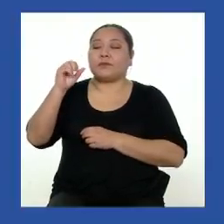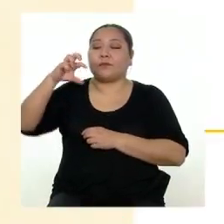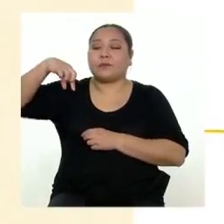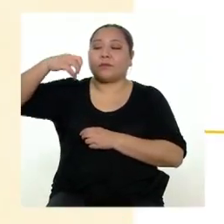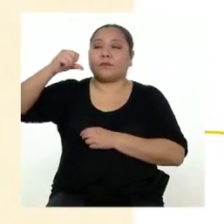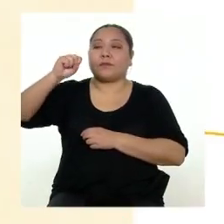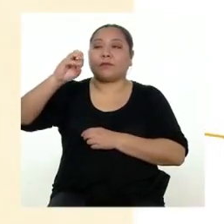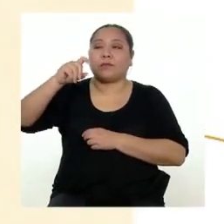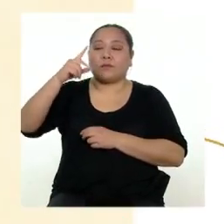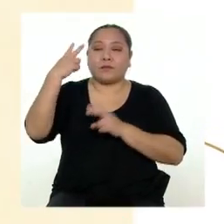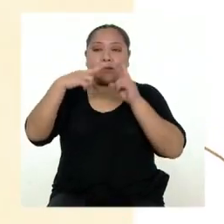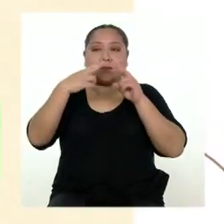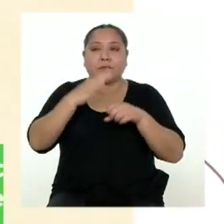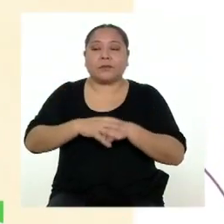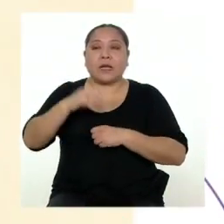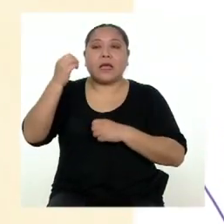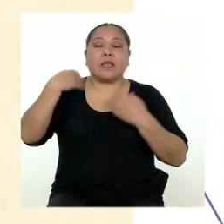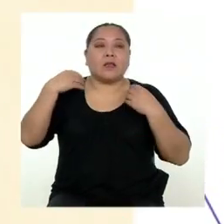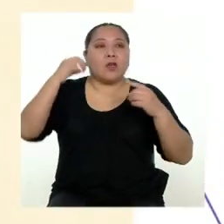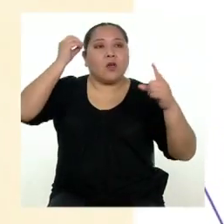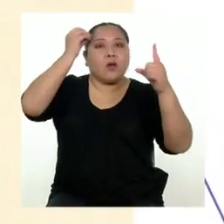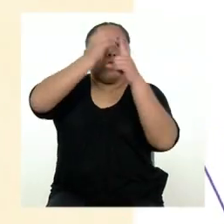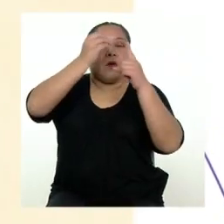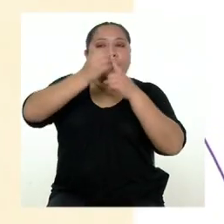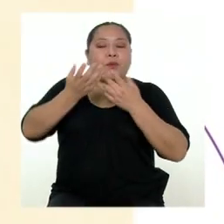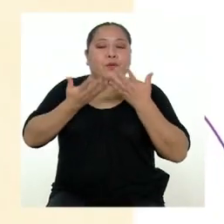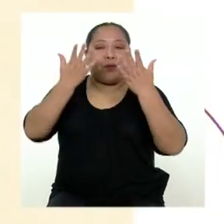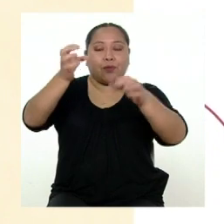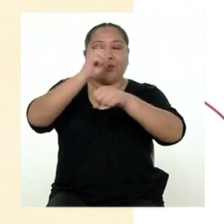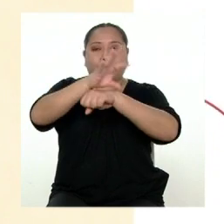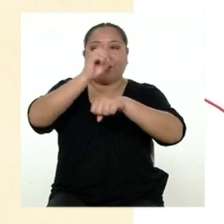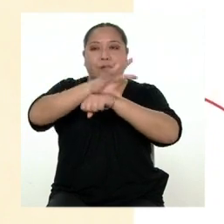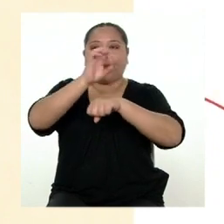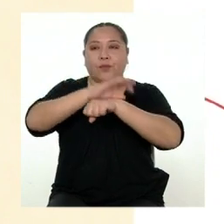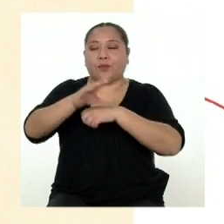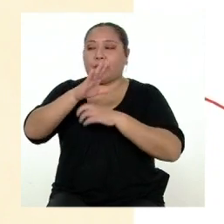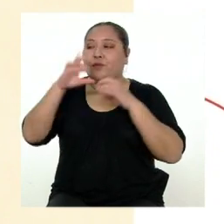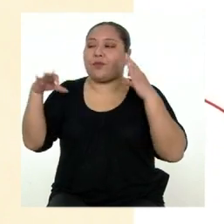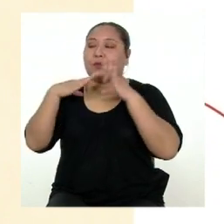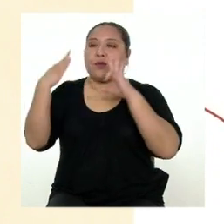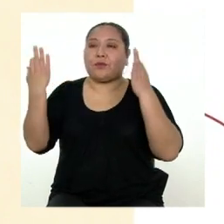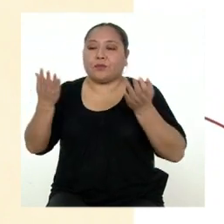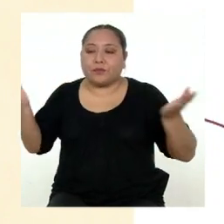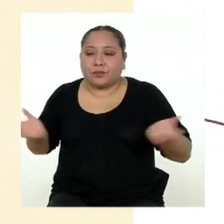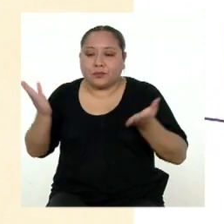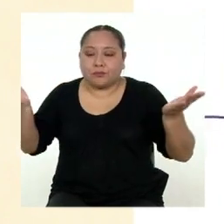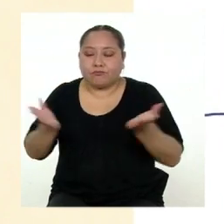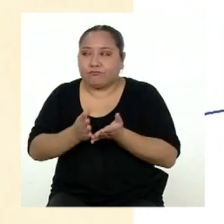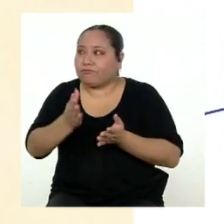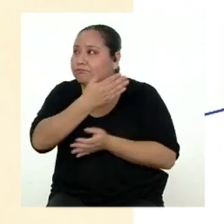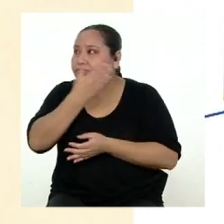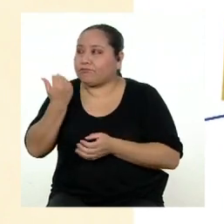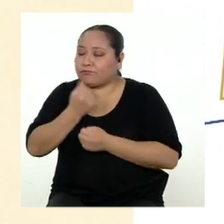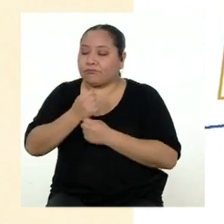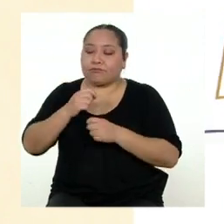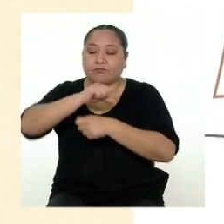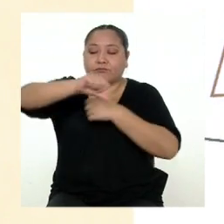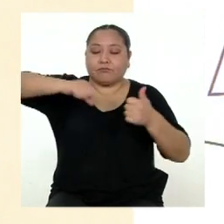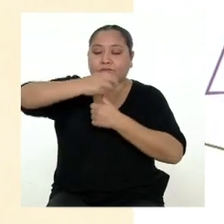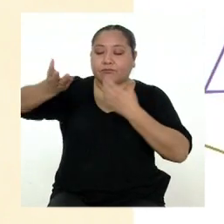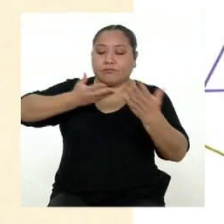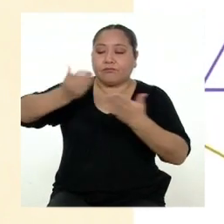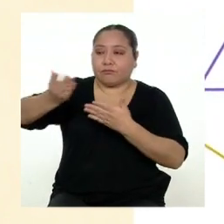Tenemos que, el propósito es dar recomendaciones para que las familias puedan promover una sana convivencia en casa y